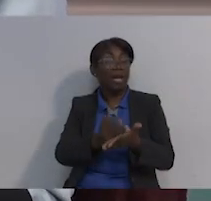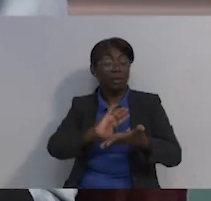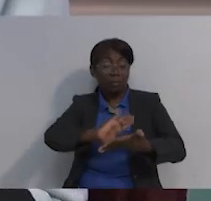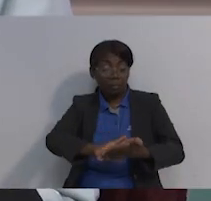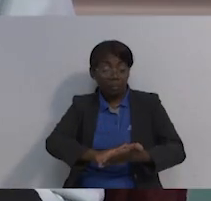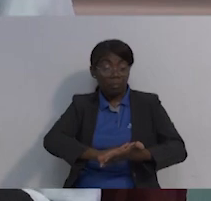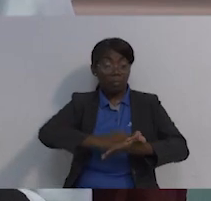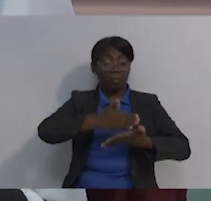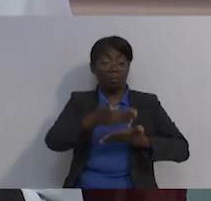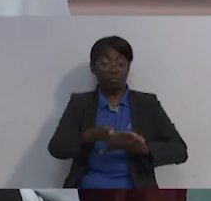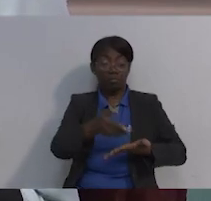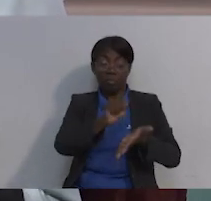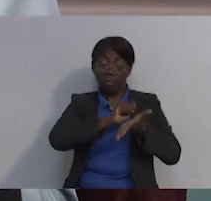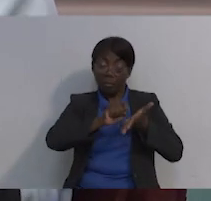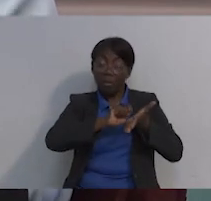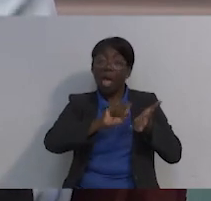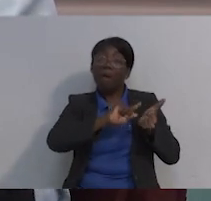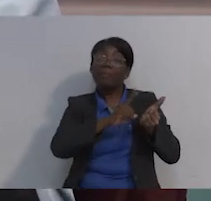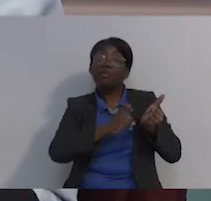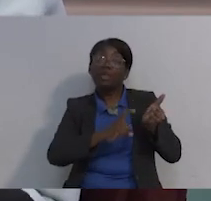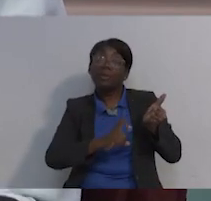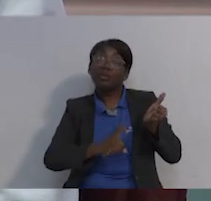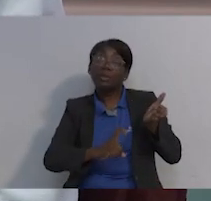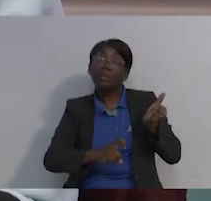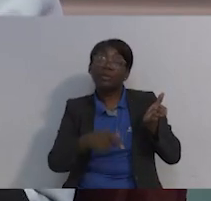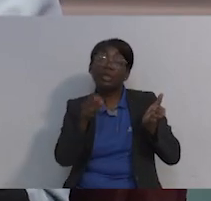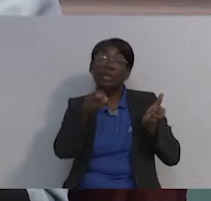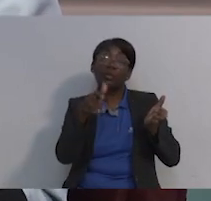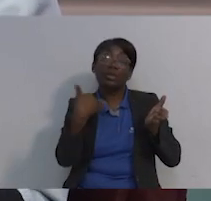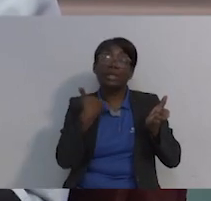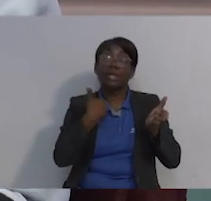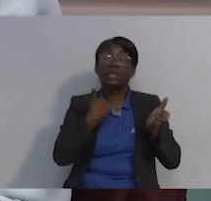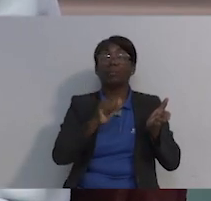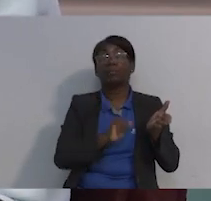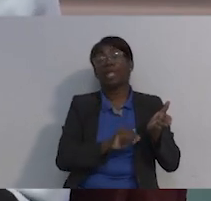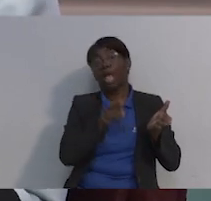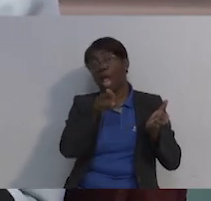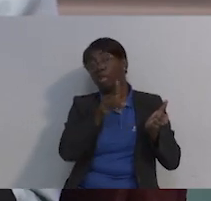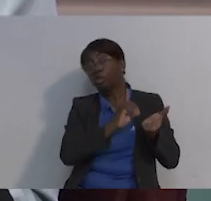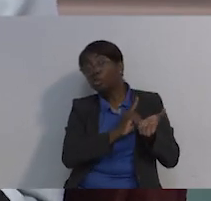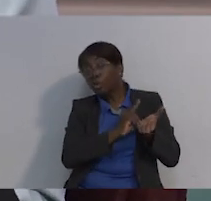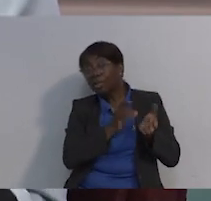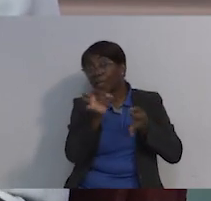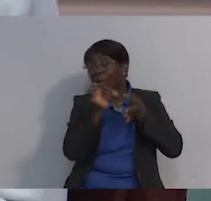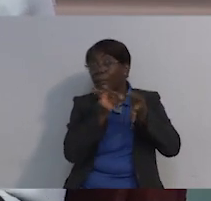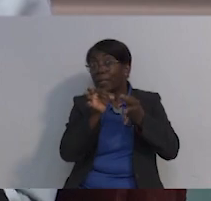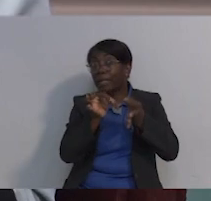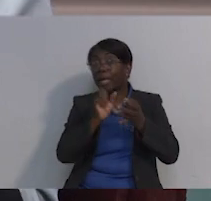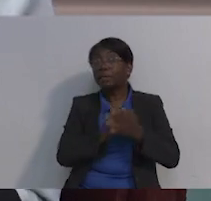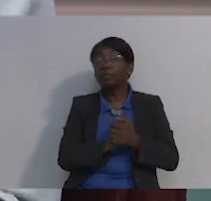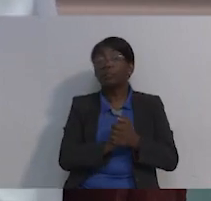explicar, entre los nervios que puedes tener ante la situación de tener que tomar una decisión difícil,